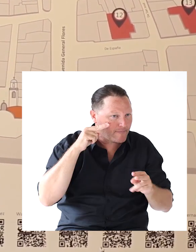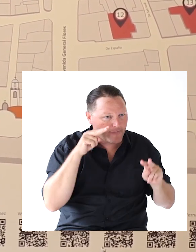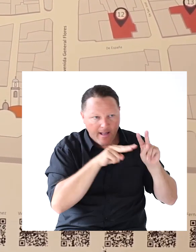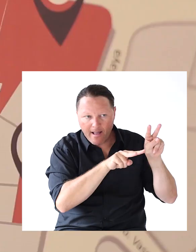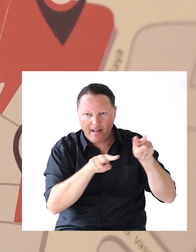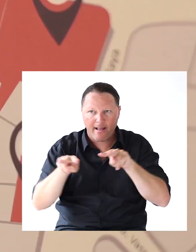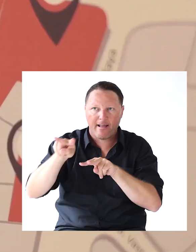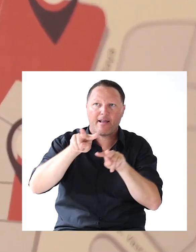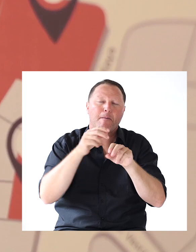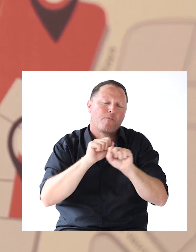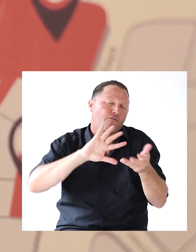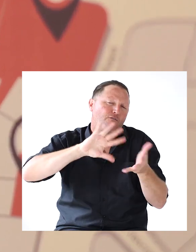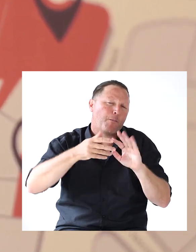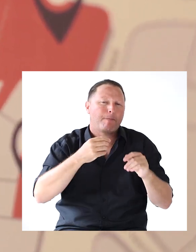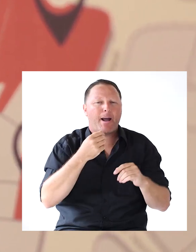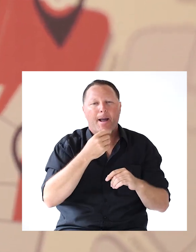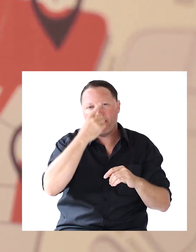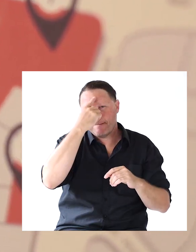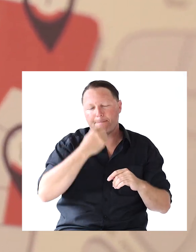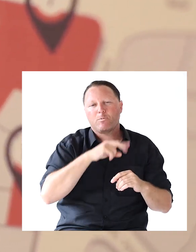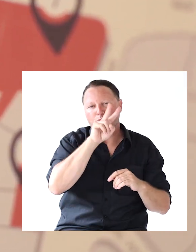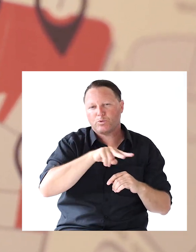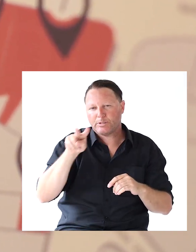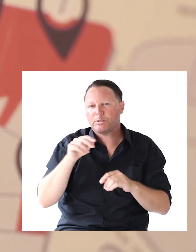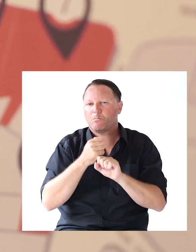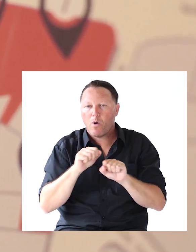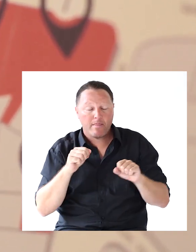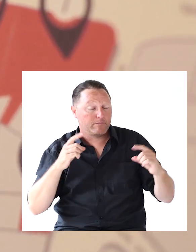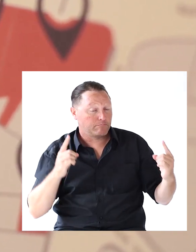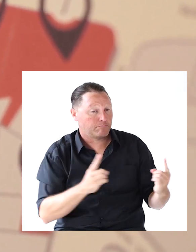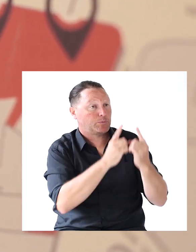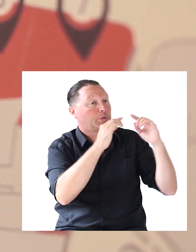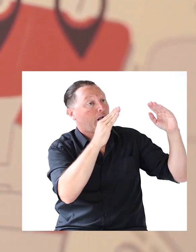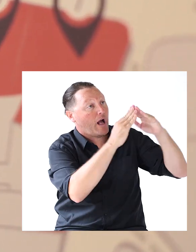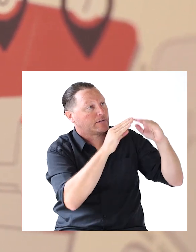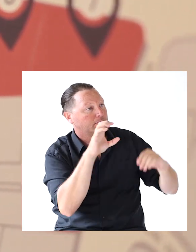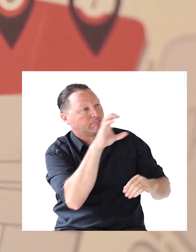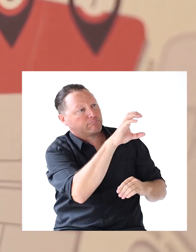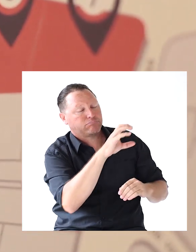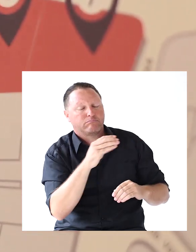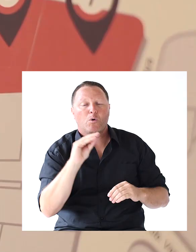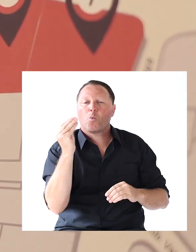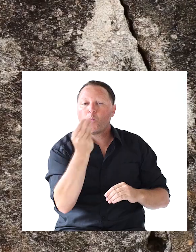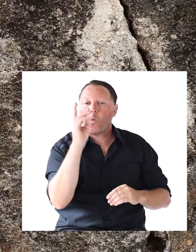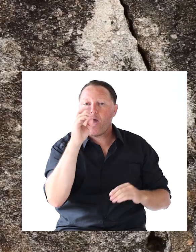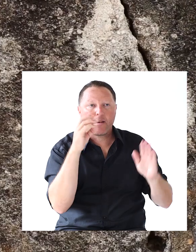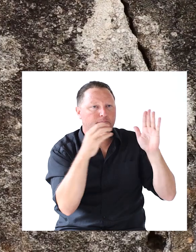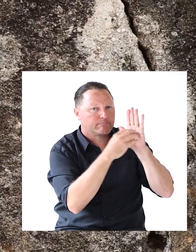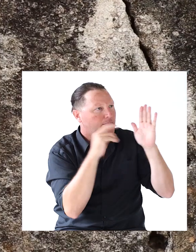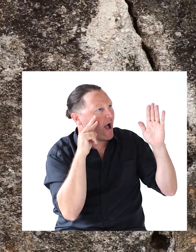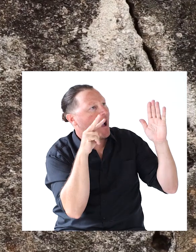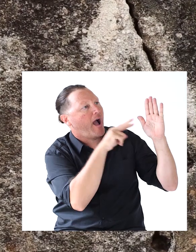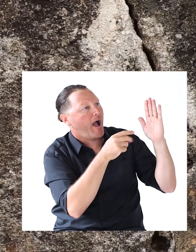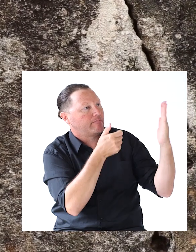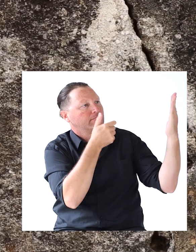Musealizado Vamos a decir Este barrio Histórico Y uno puede Toparse Con una casa Con un QR Leo el QR